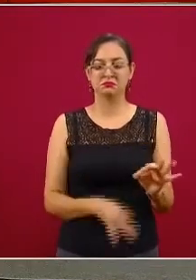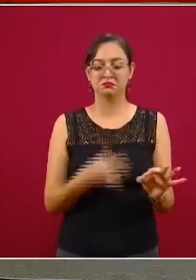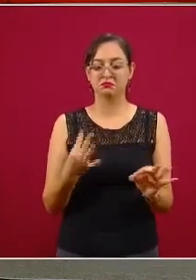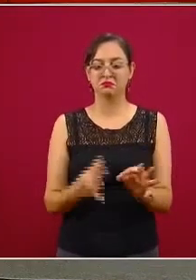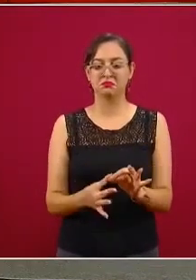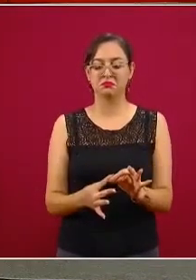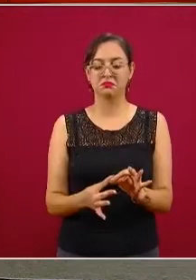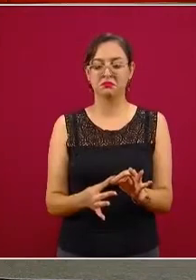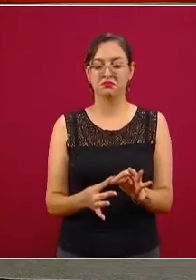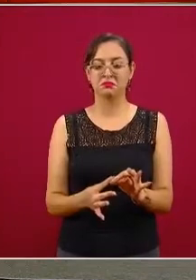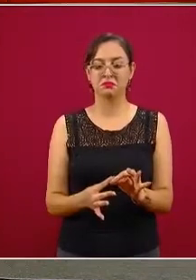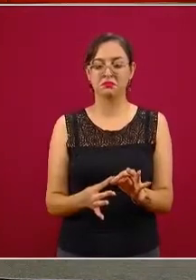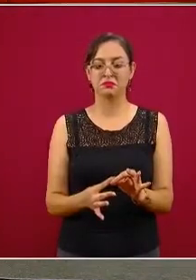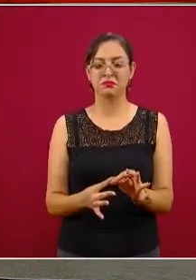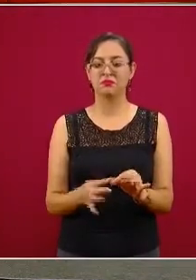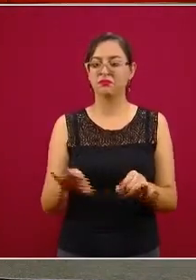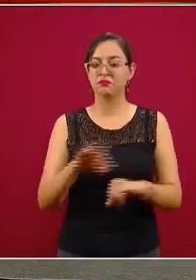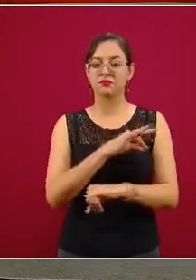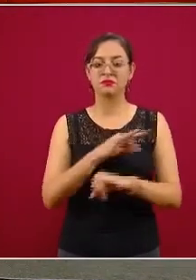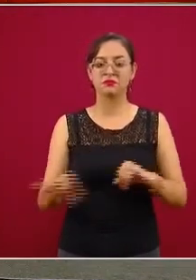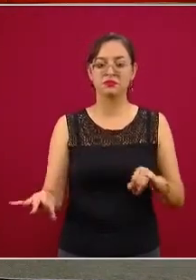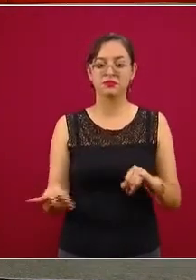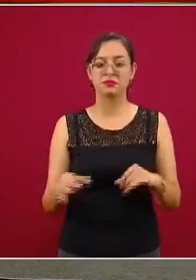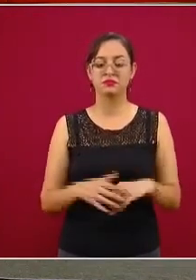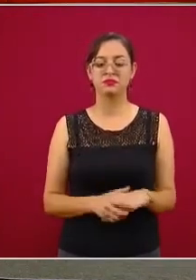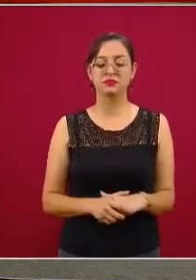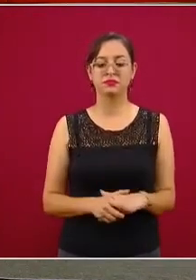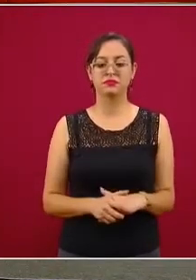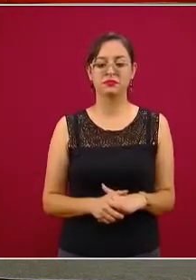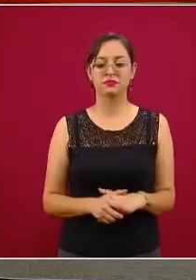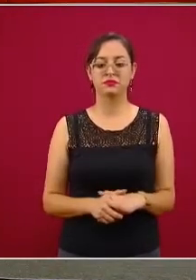Sí, esta fue la última y bueno,